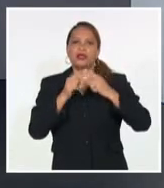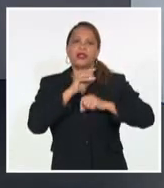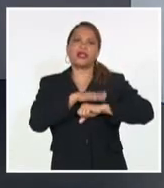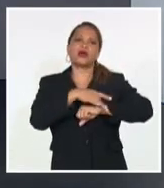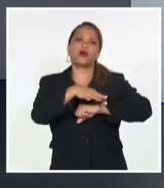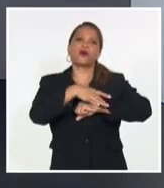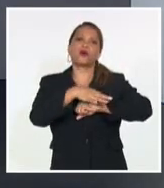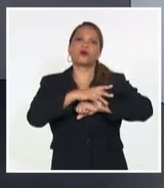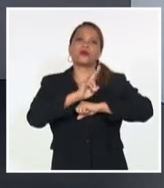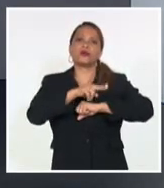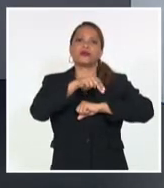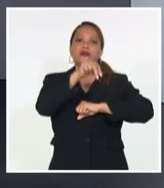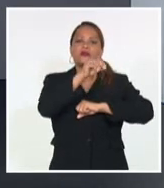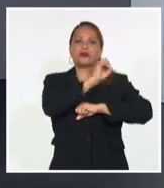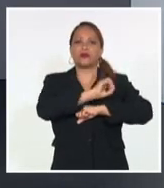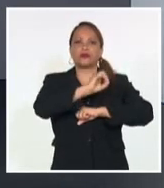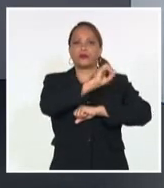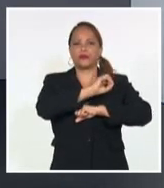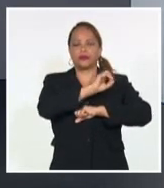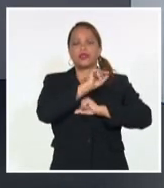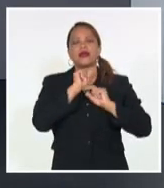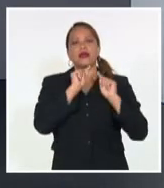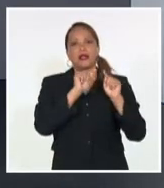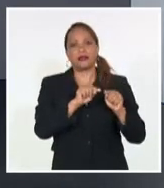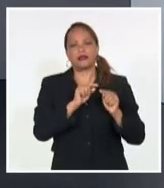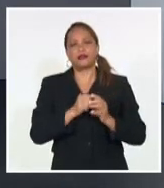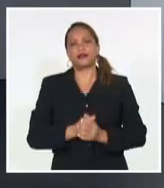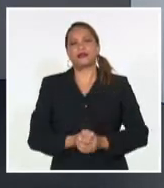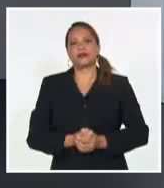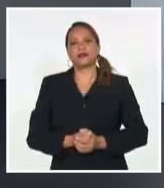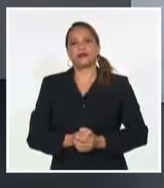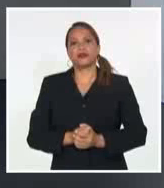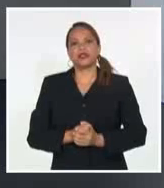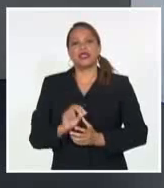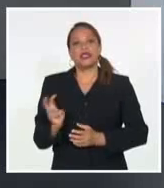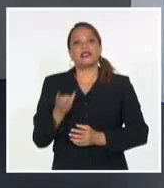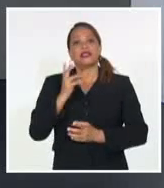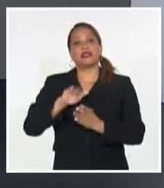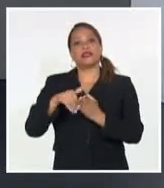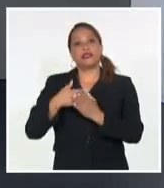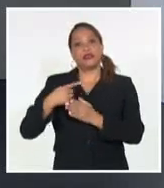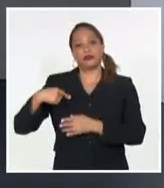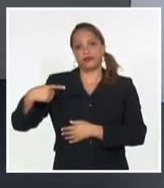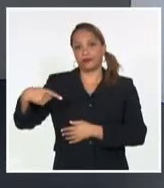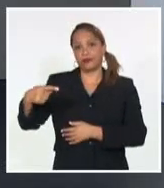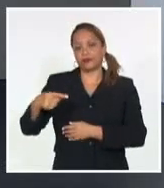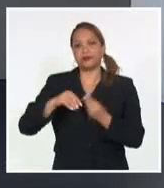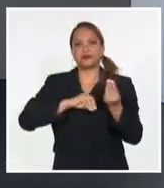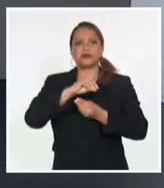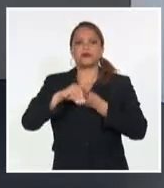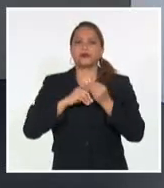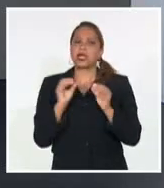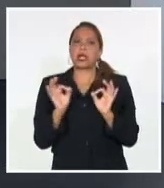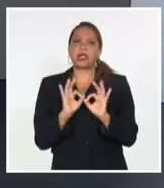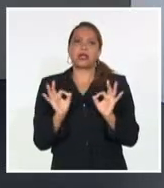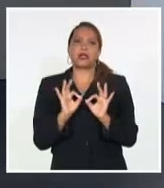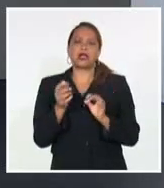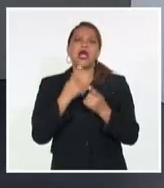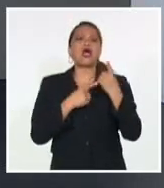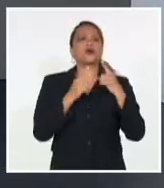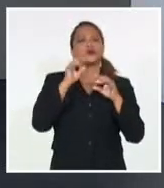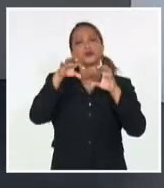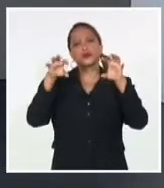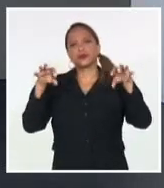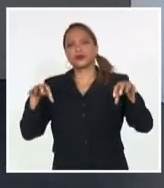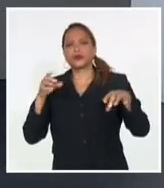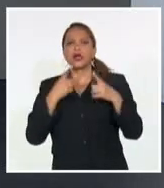costa norte del oriente de nuestro país los próximos días no habrá gran cambio en el tiempo algún chubasco, alguna lluvia y